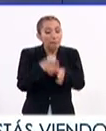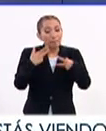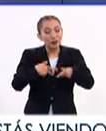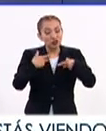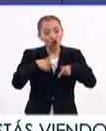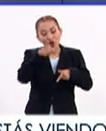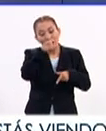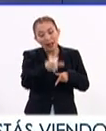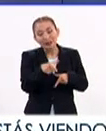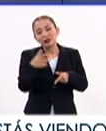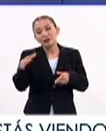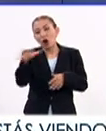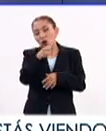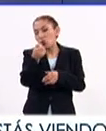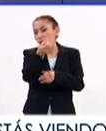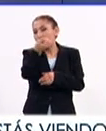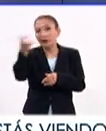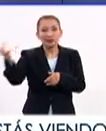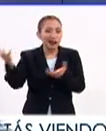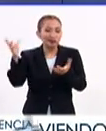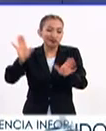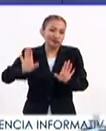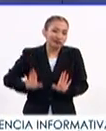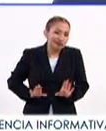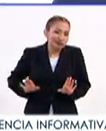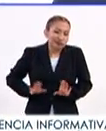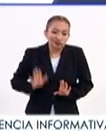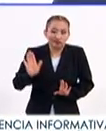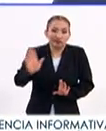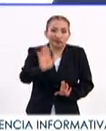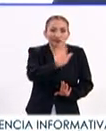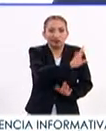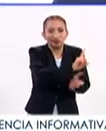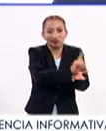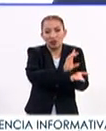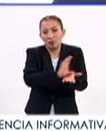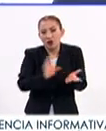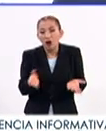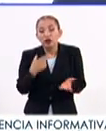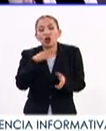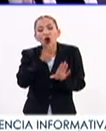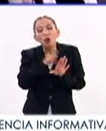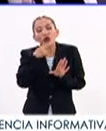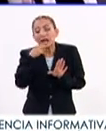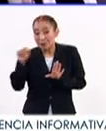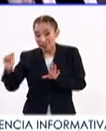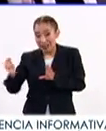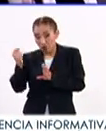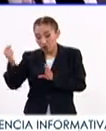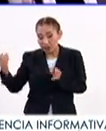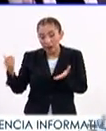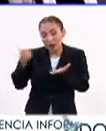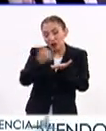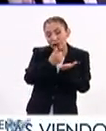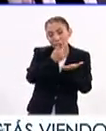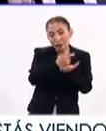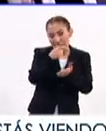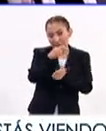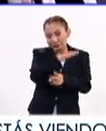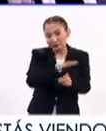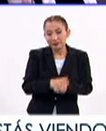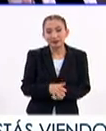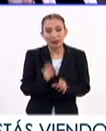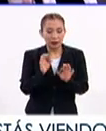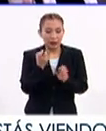en general de las personas con cualquier tipo de capacidad y discapacidad y cómo utilizar la tecnología para ayudar en estos